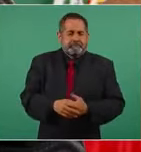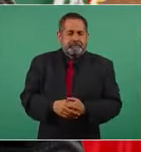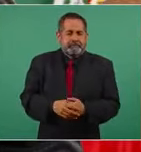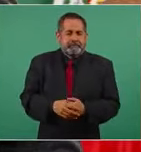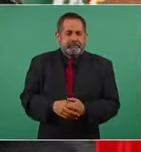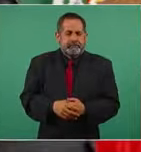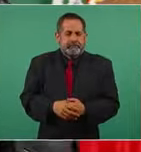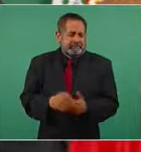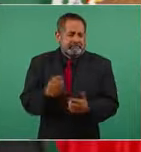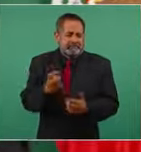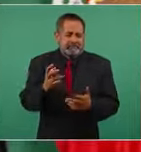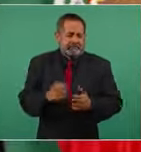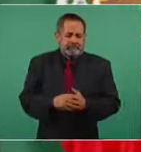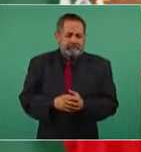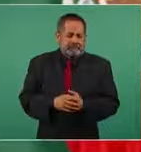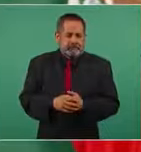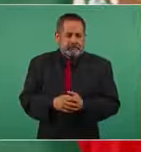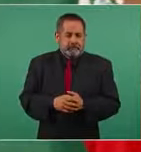eso